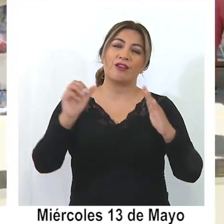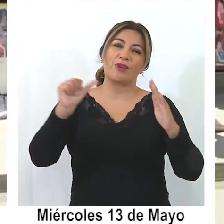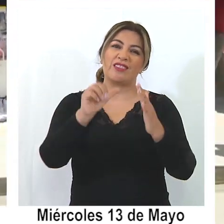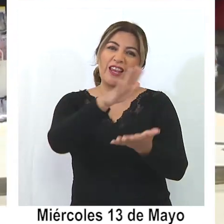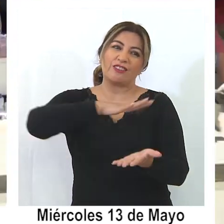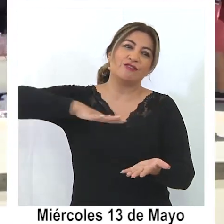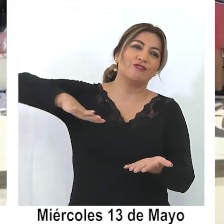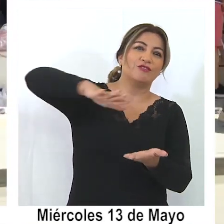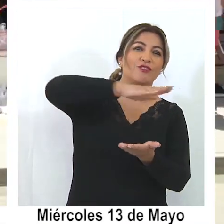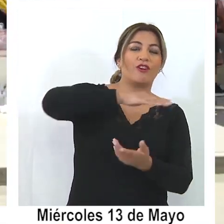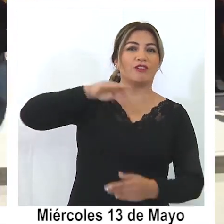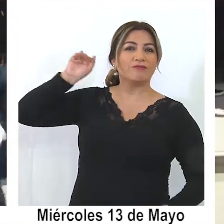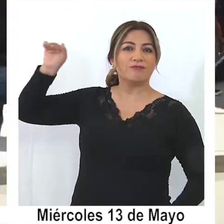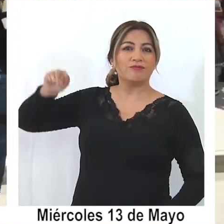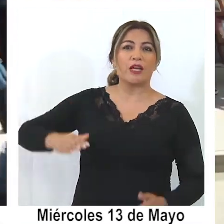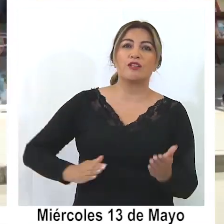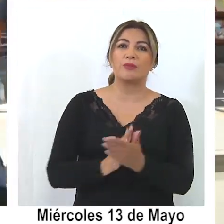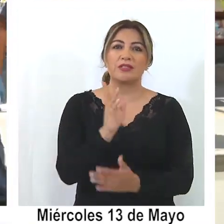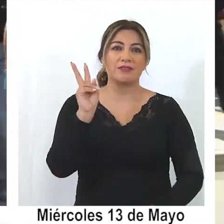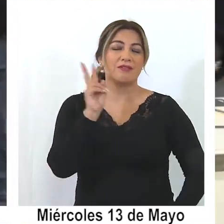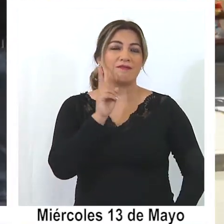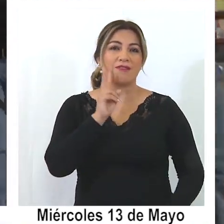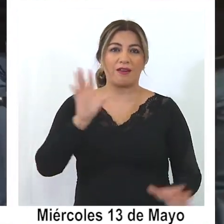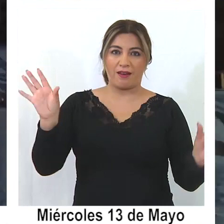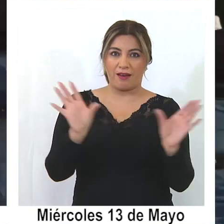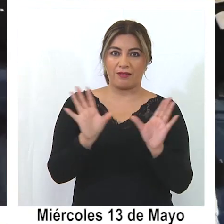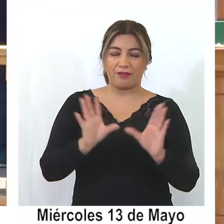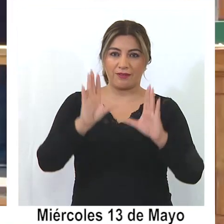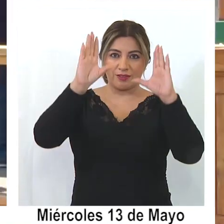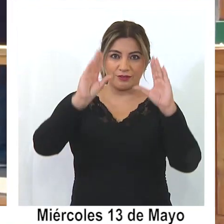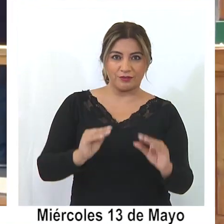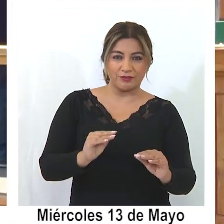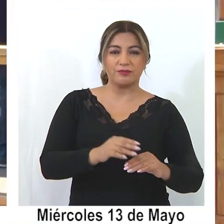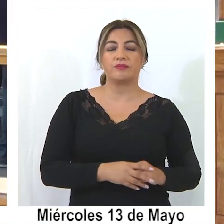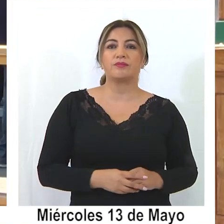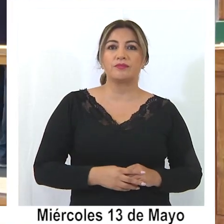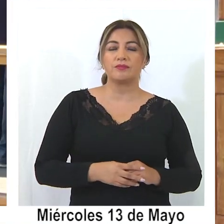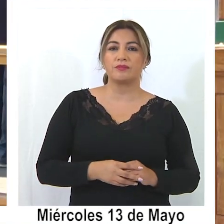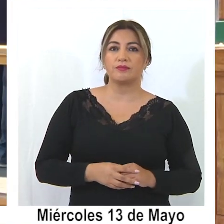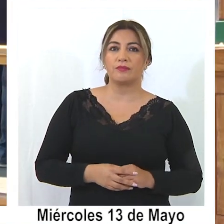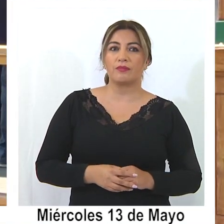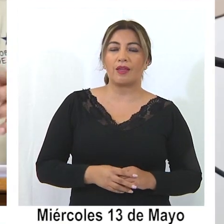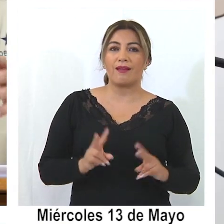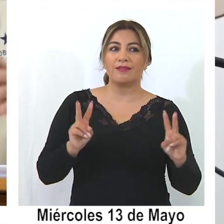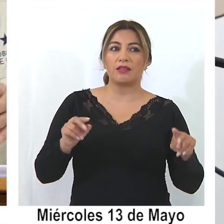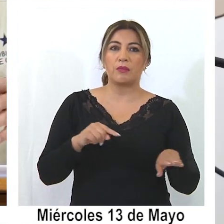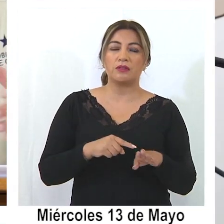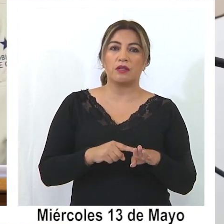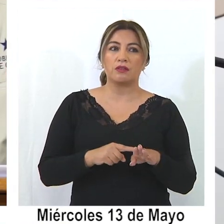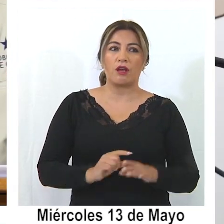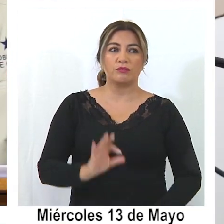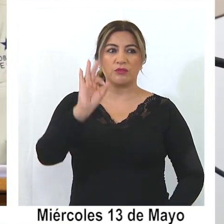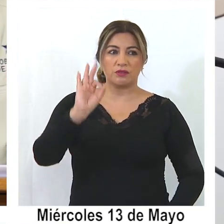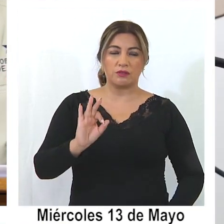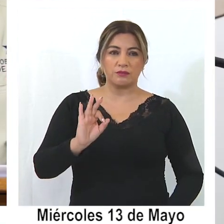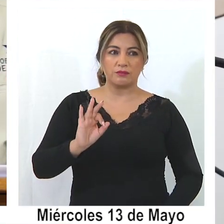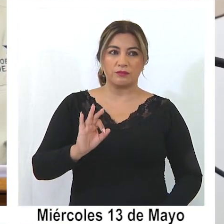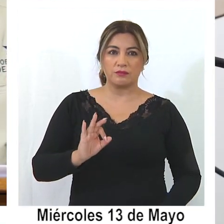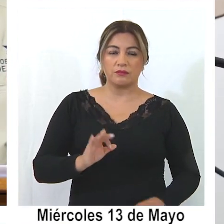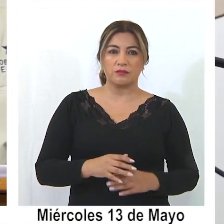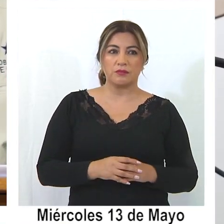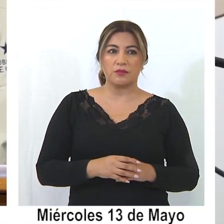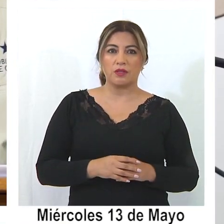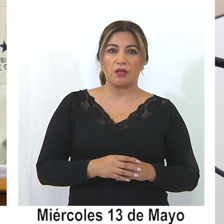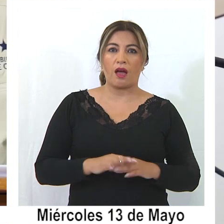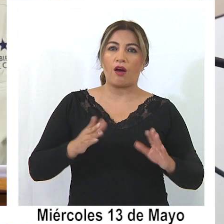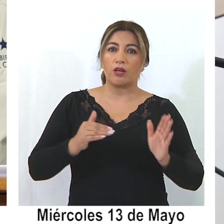total a partir de este viernes a las 22 horas. Los elementos técnicos que son la estadística, por ejemplo, la que